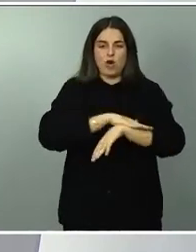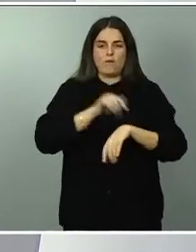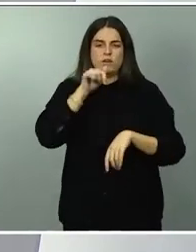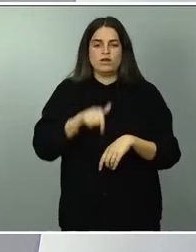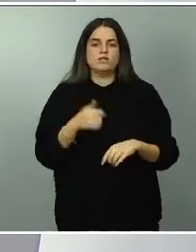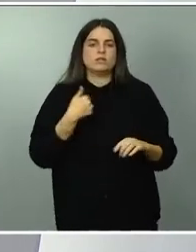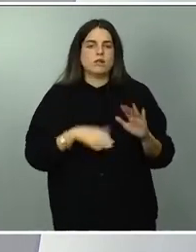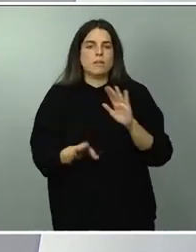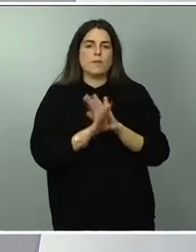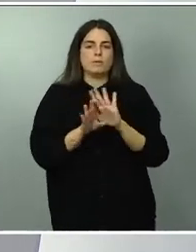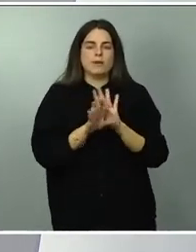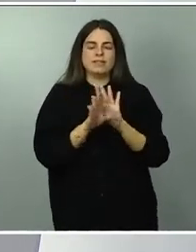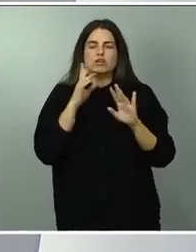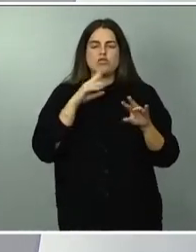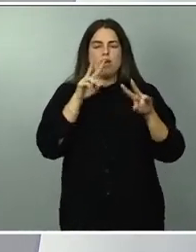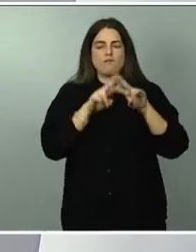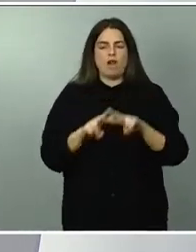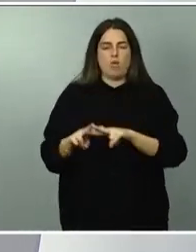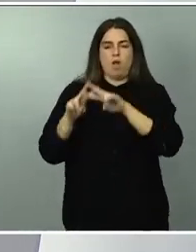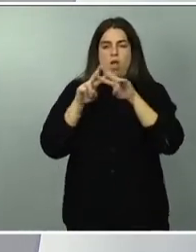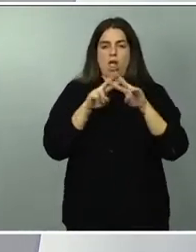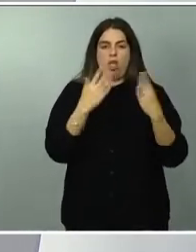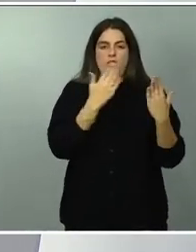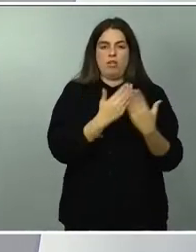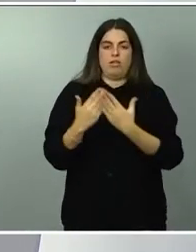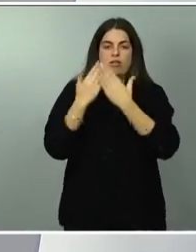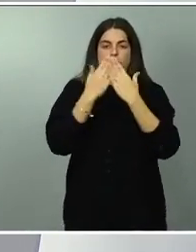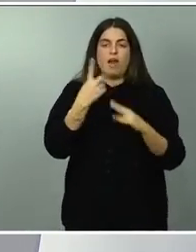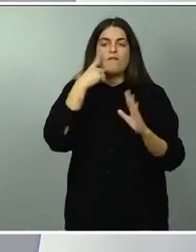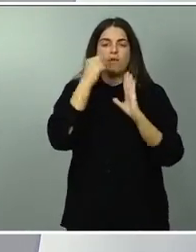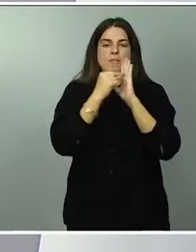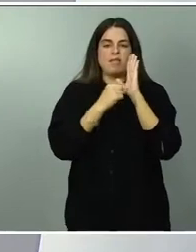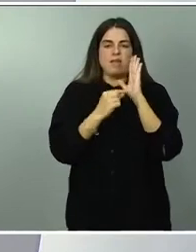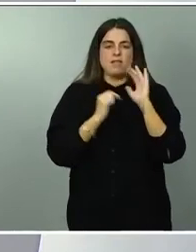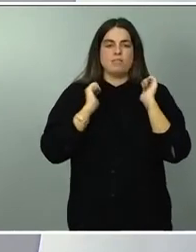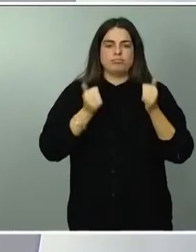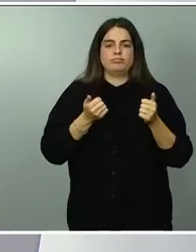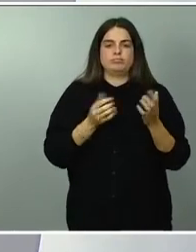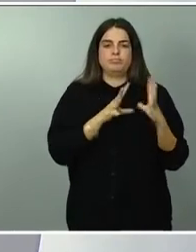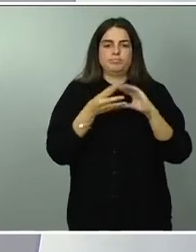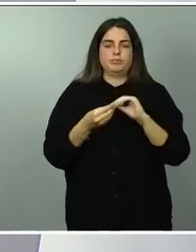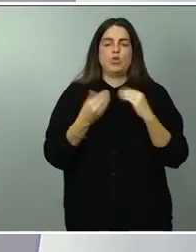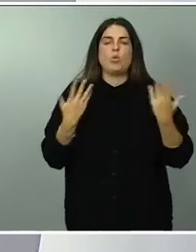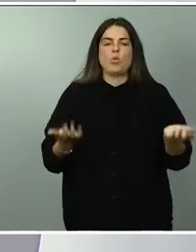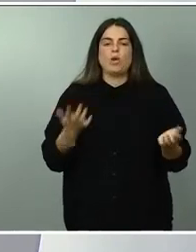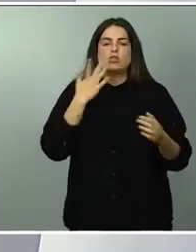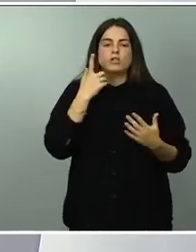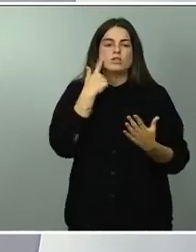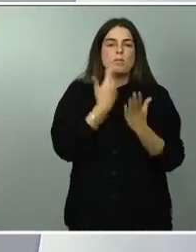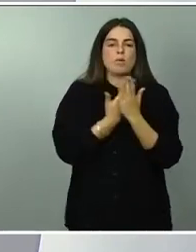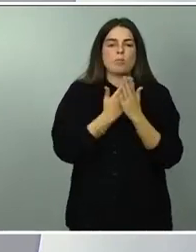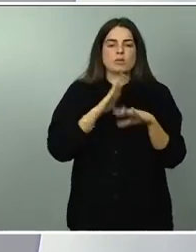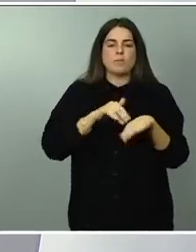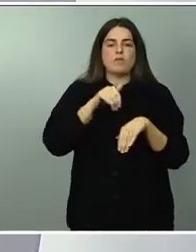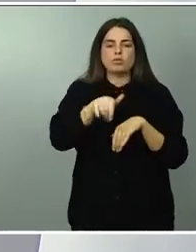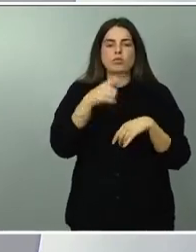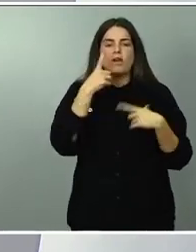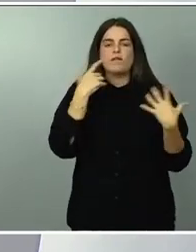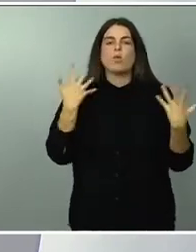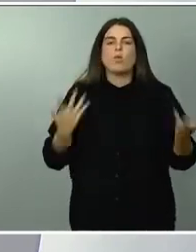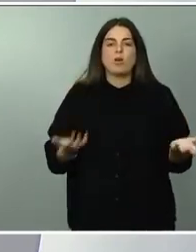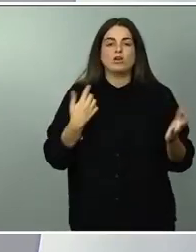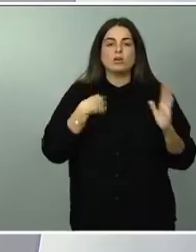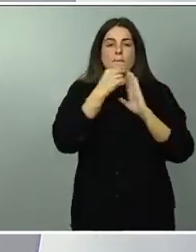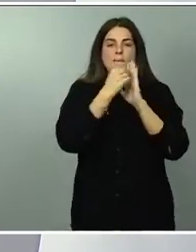evaluación de las medidas que pone en marcha y de propuestas que se puedan plantear para el futuro por eso a todas las medidas hay que darle